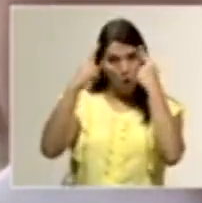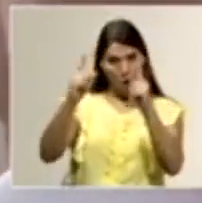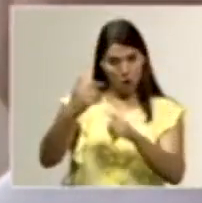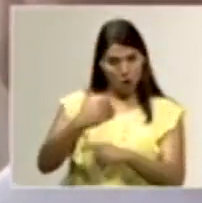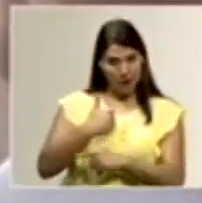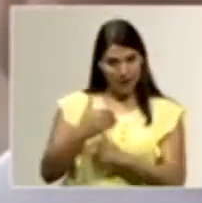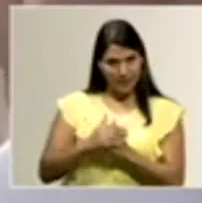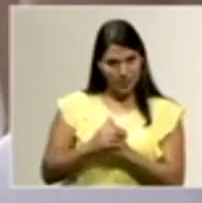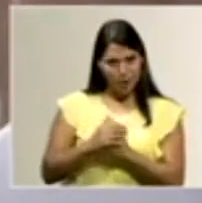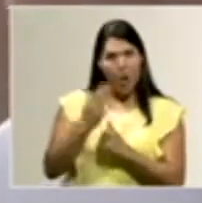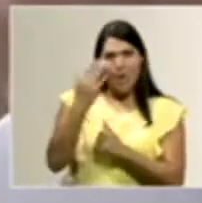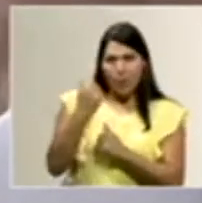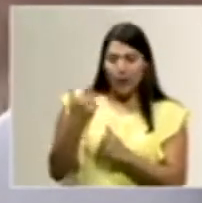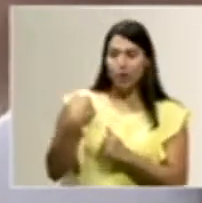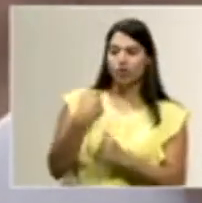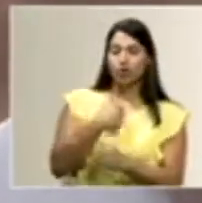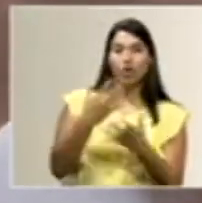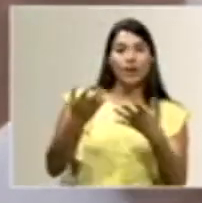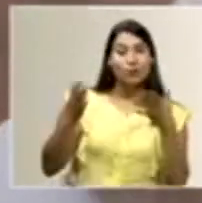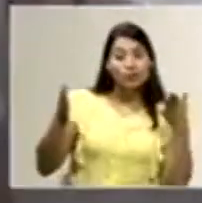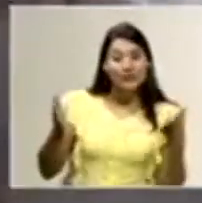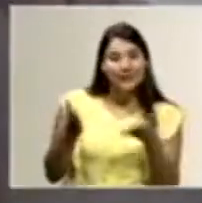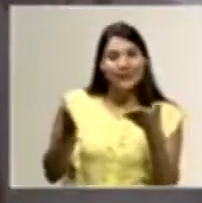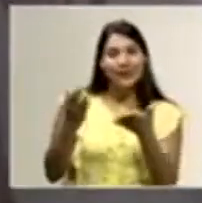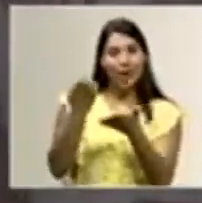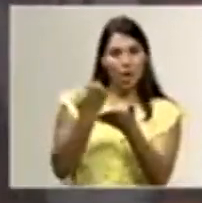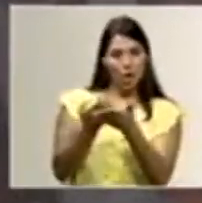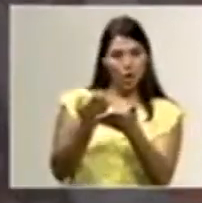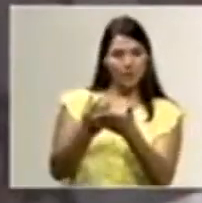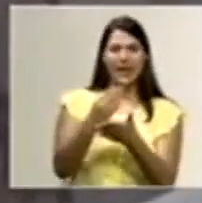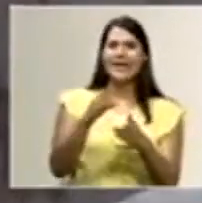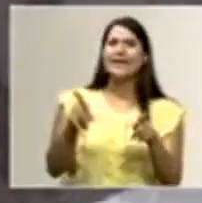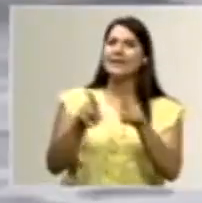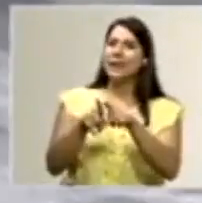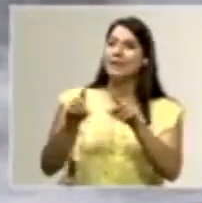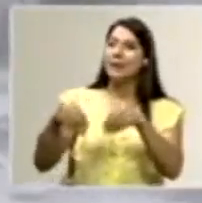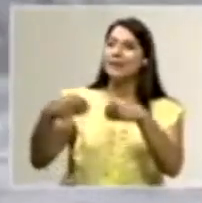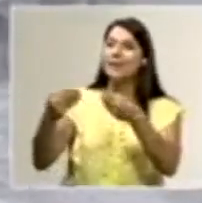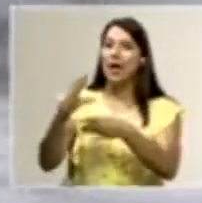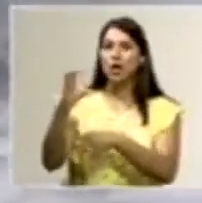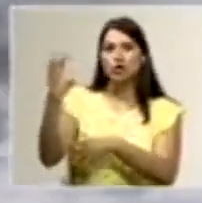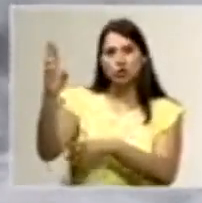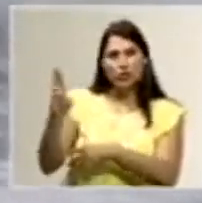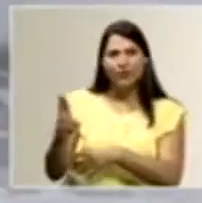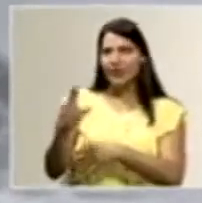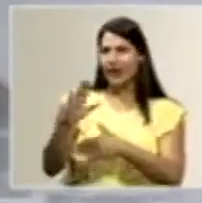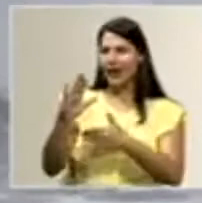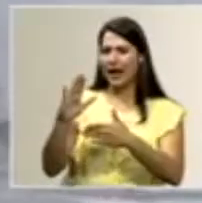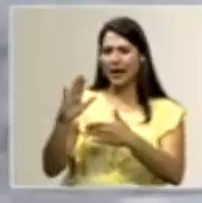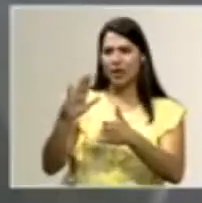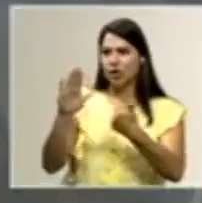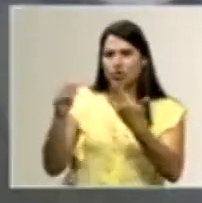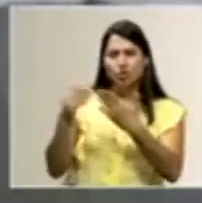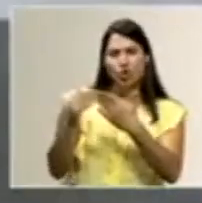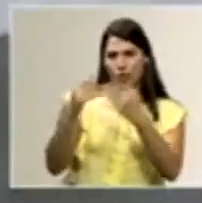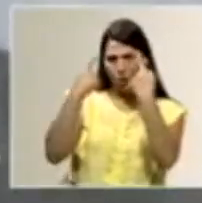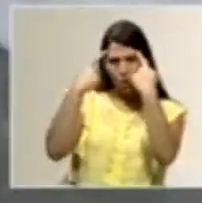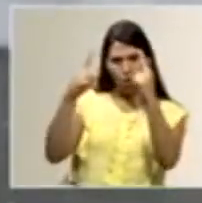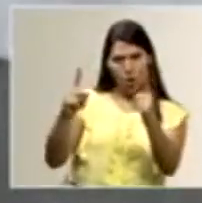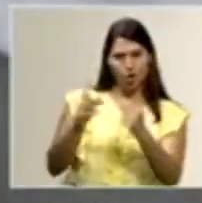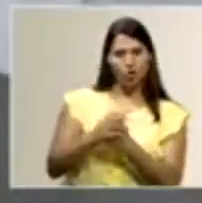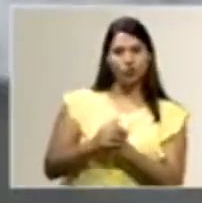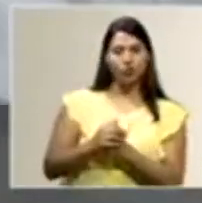es incentivar la economía y también traerle a Costa Rica las buenas memorias que hemos tenido ya no por un día.